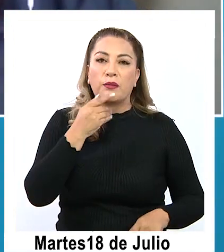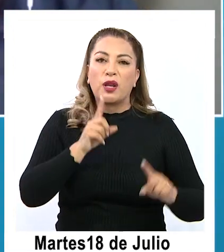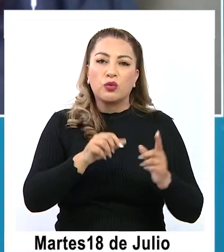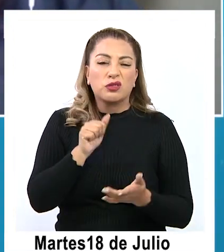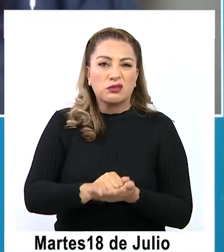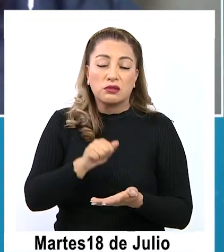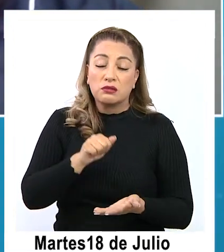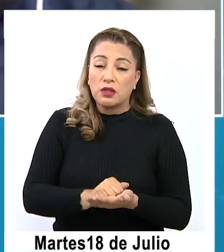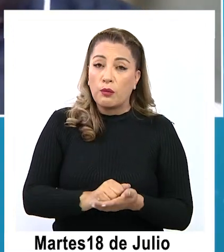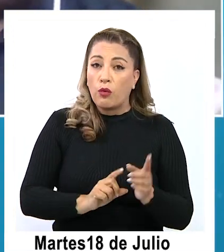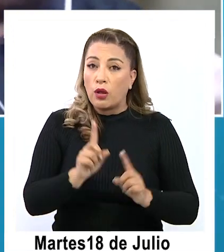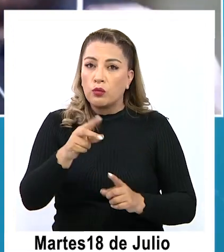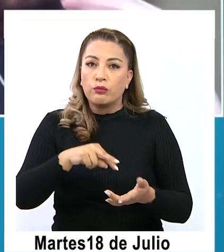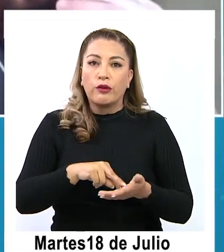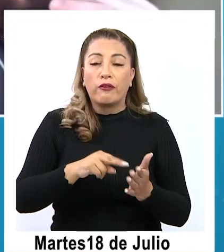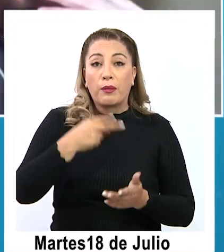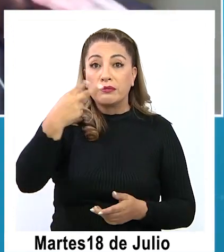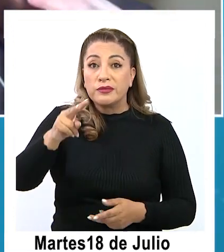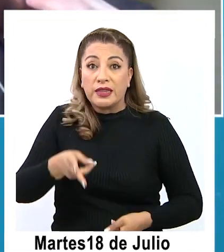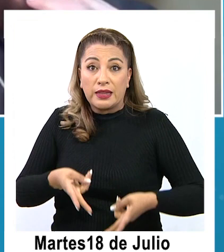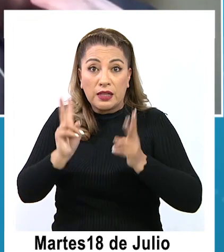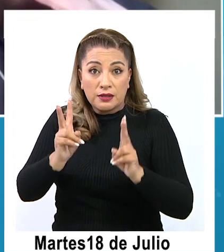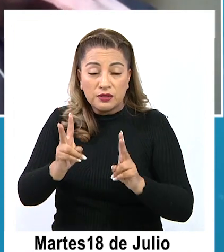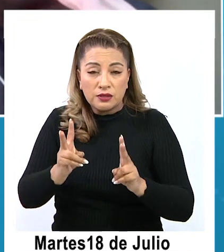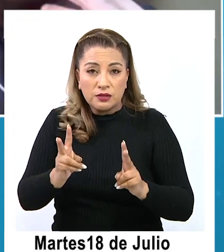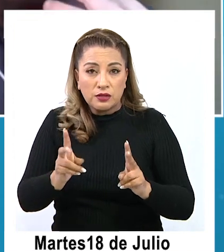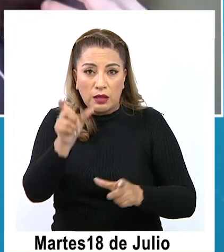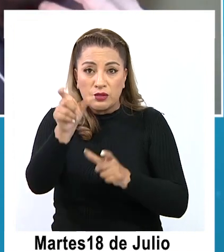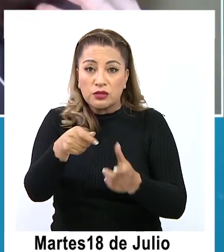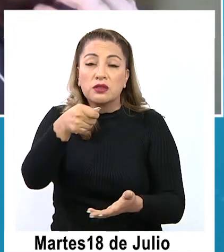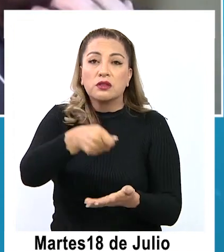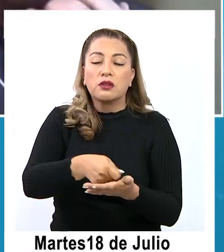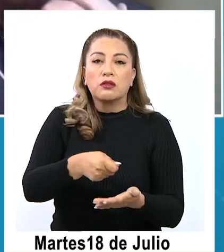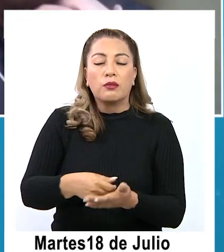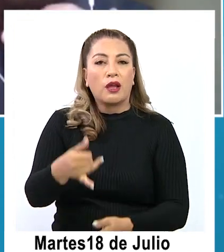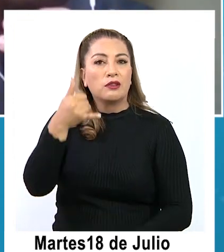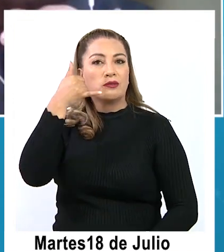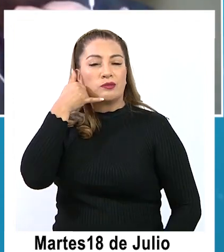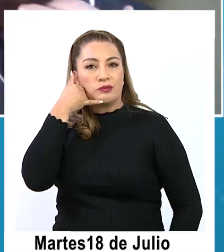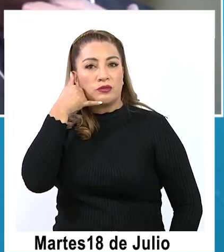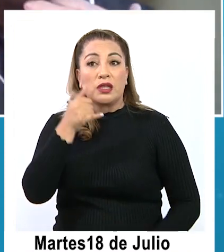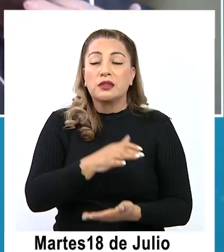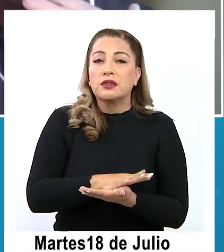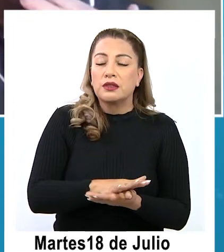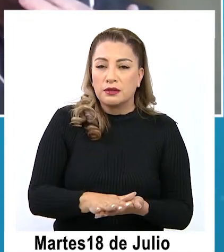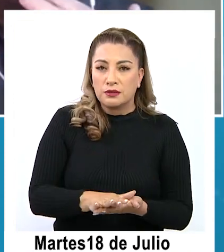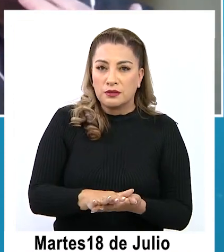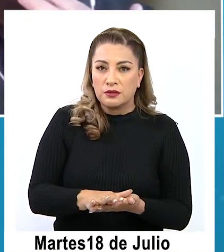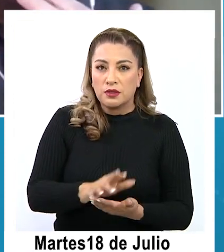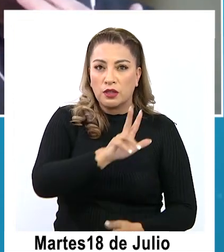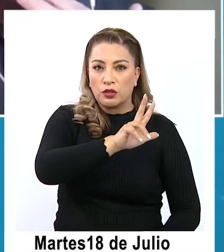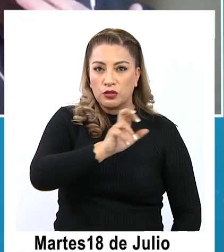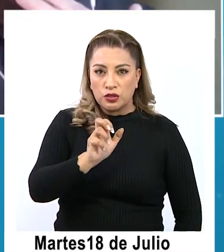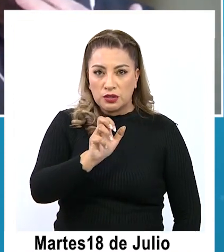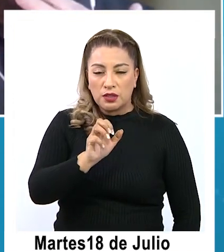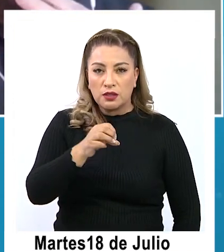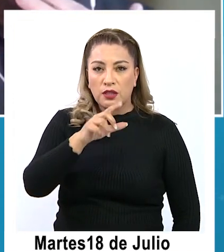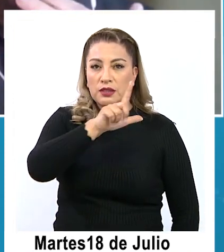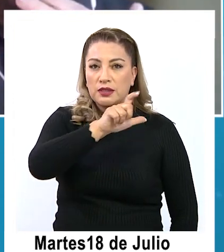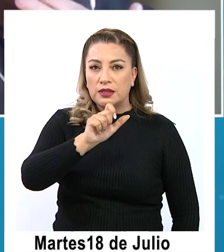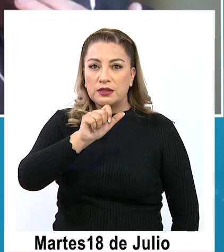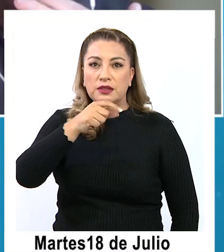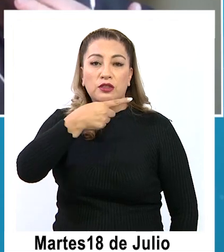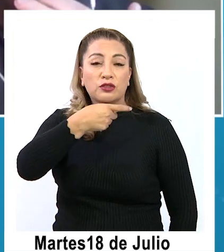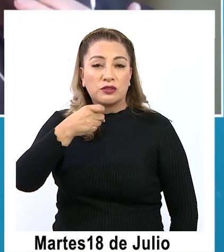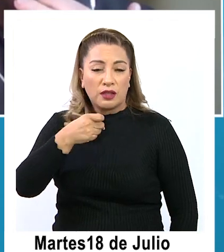reclamos si es que se ven afectados sus derechos del consumidor al teléfono, que es un teléfono gratuito, 800-700